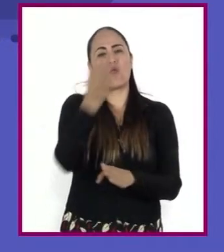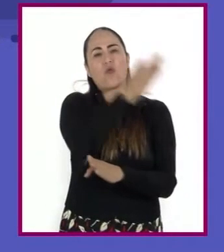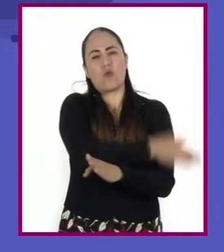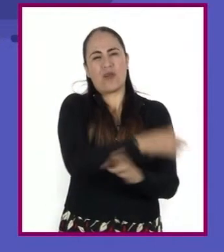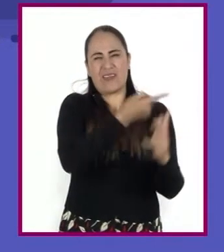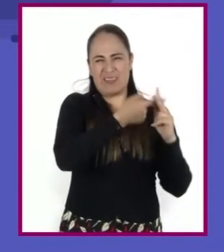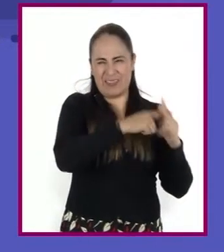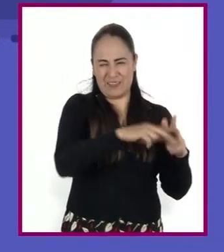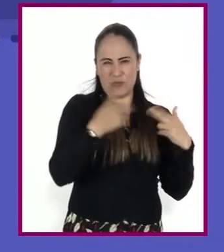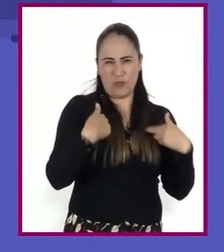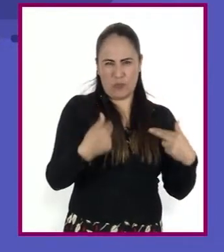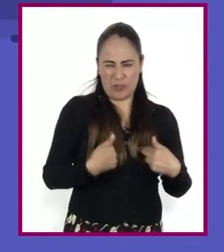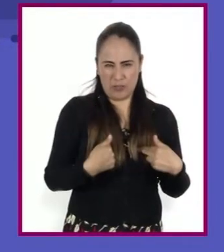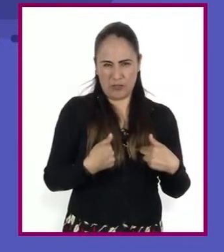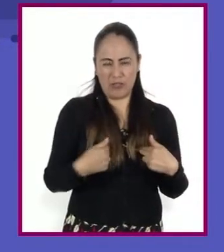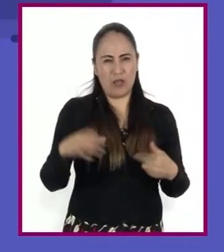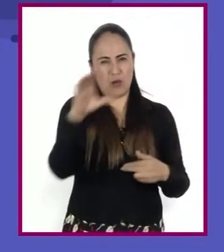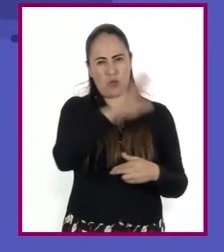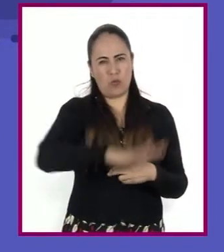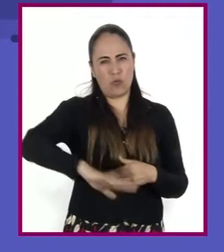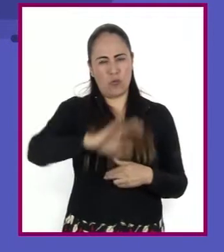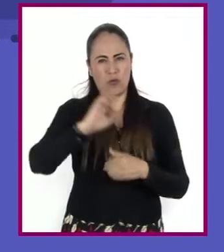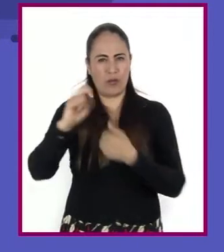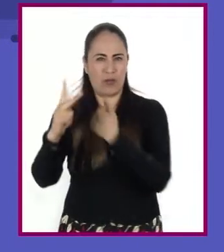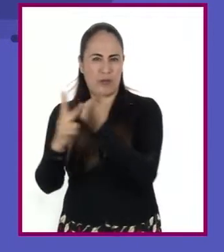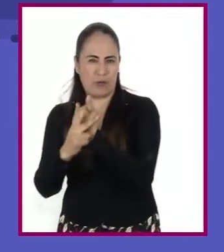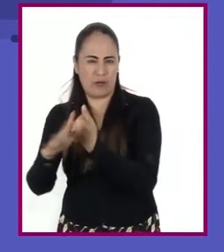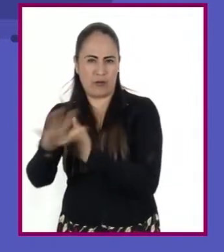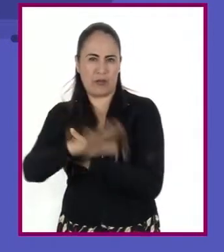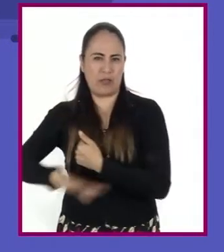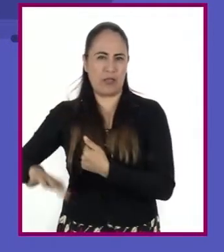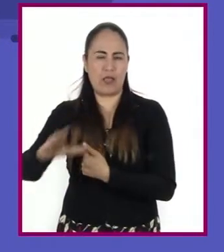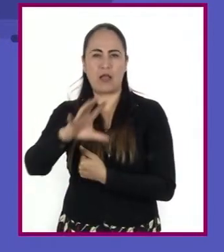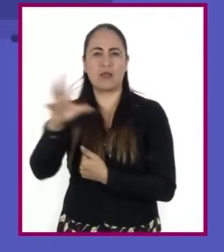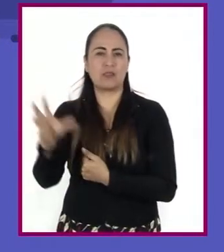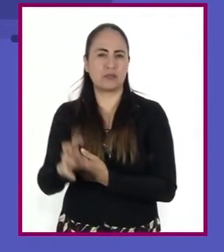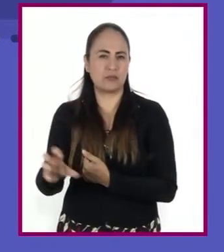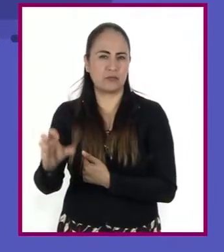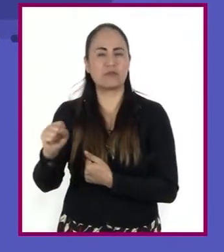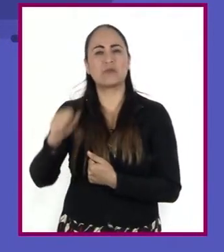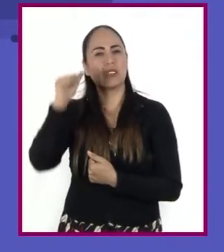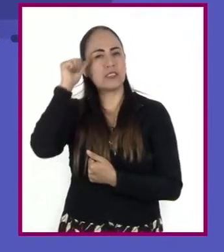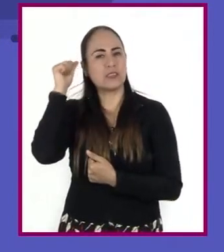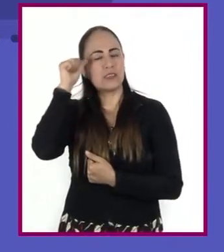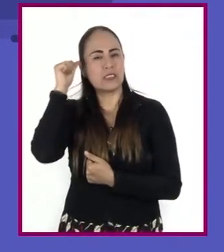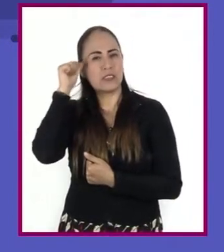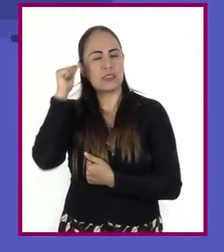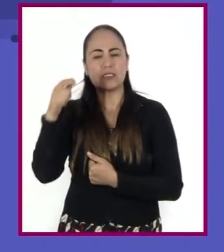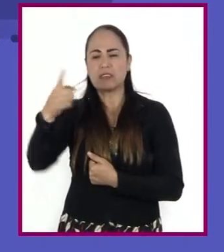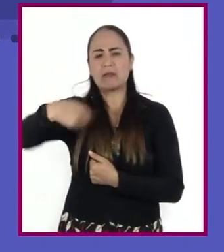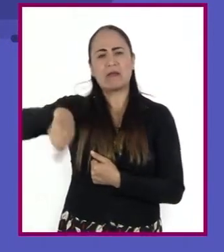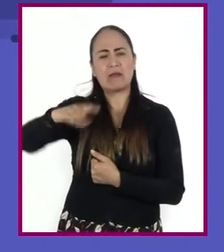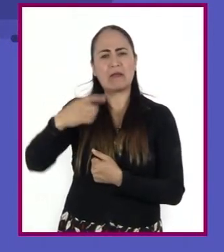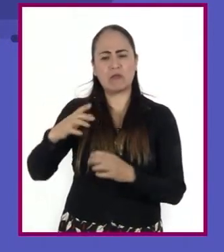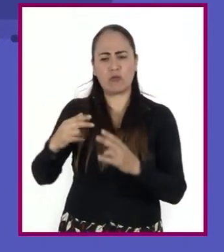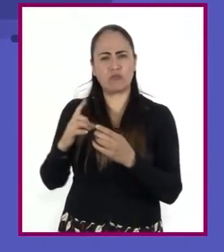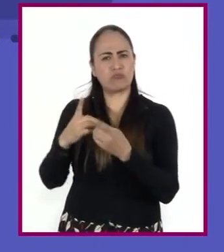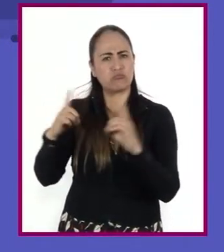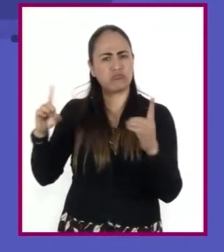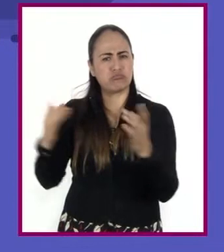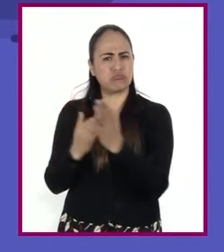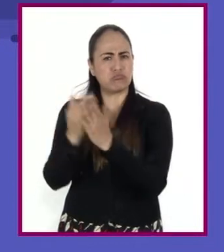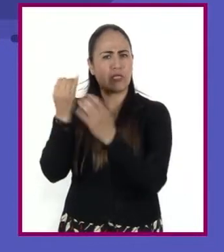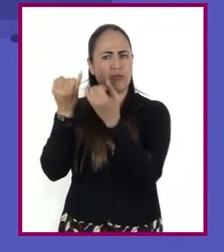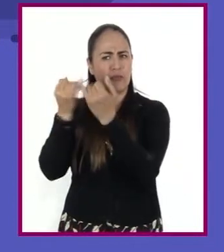histórico de las civilizaciones americanas euroasiáticas se había desarrollado de forma totalmente independiente. Con la llegada